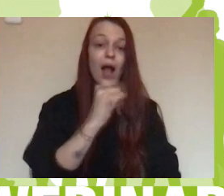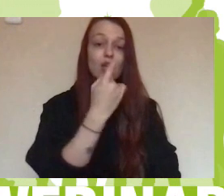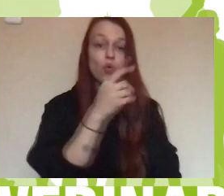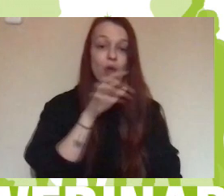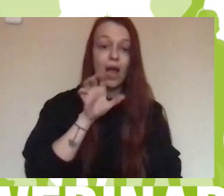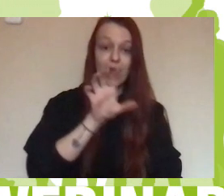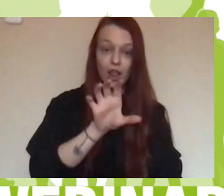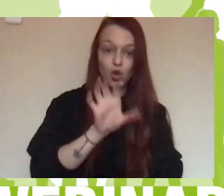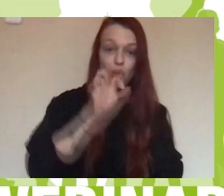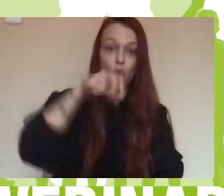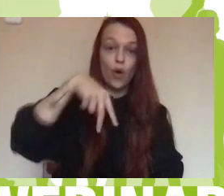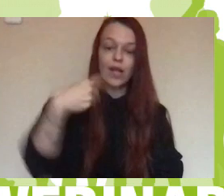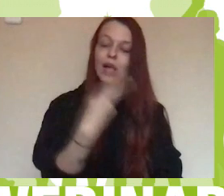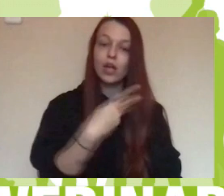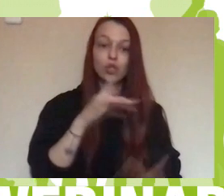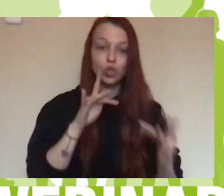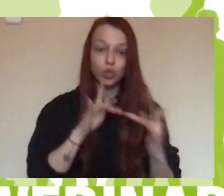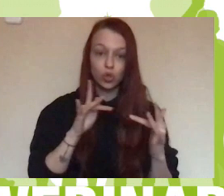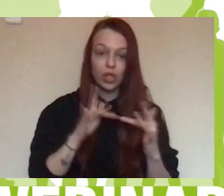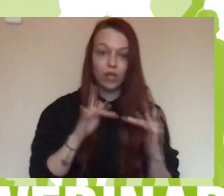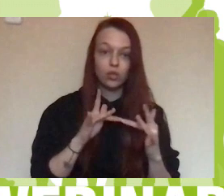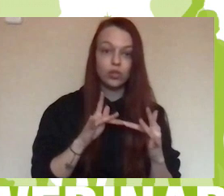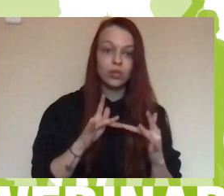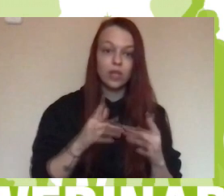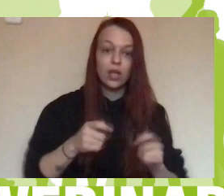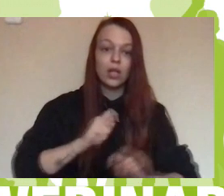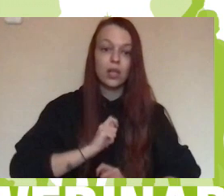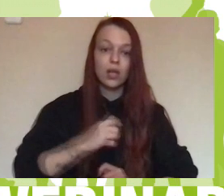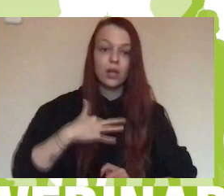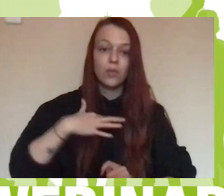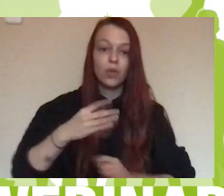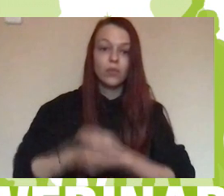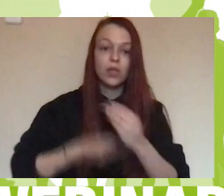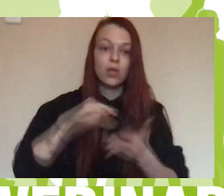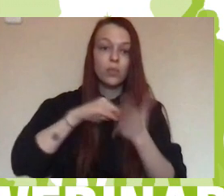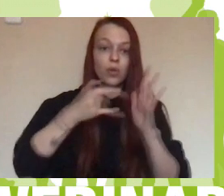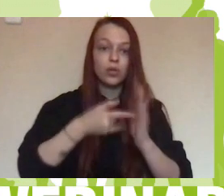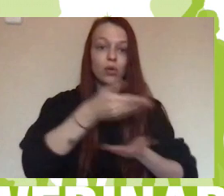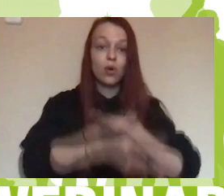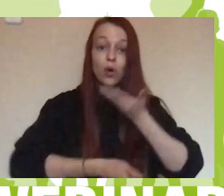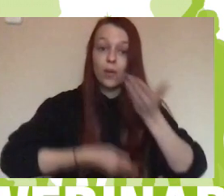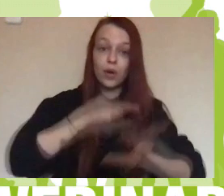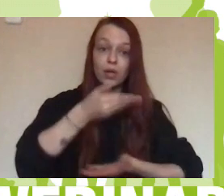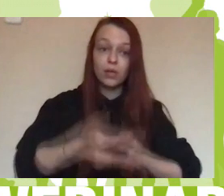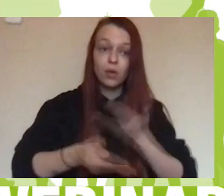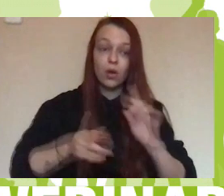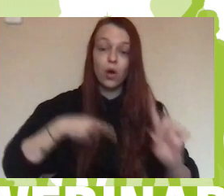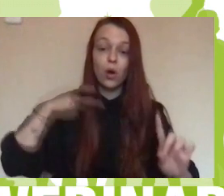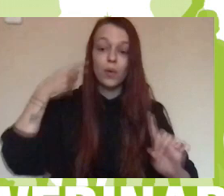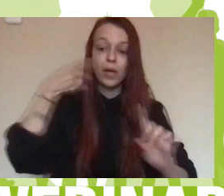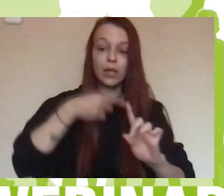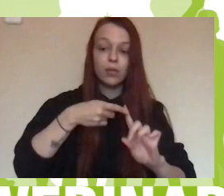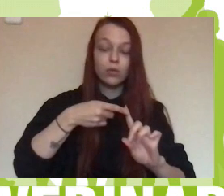nos ofrece la posibilidad de un proyecto colaborativo con unos objetivos que se adaptan perfectamente a nuestras